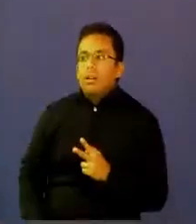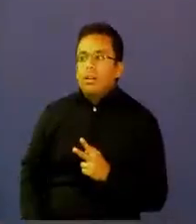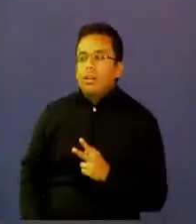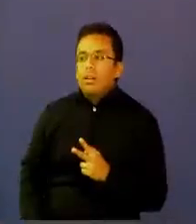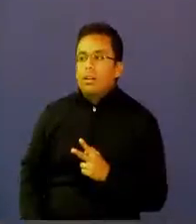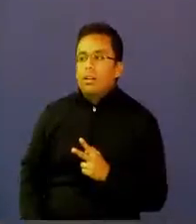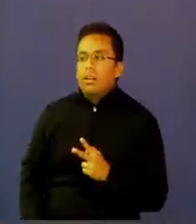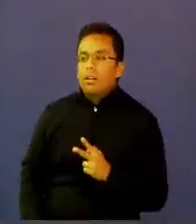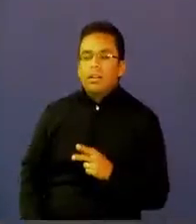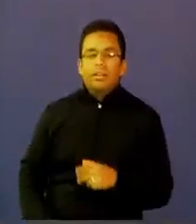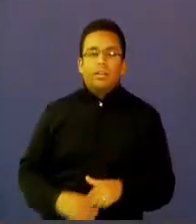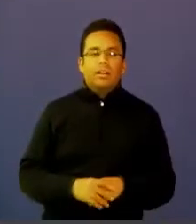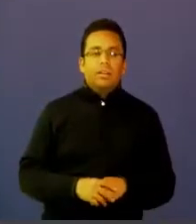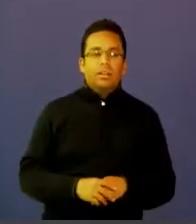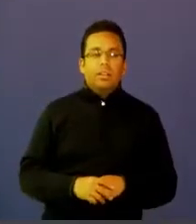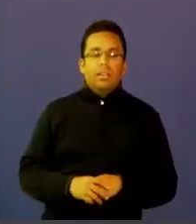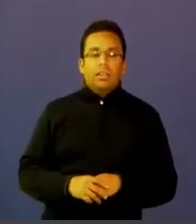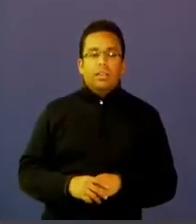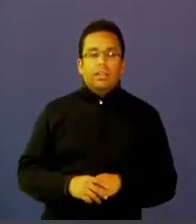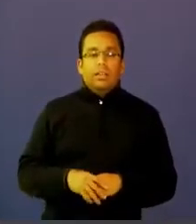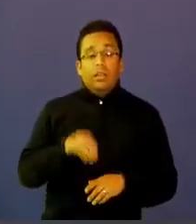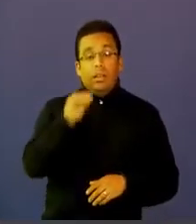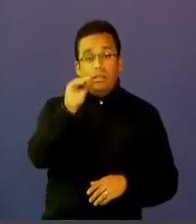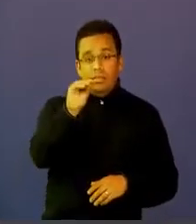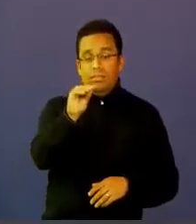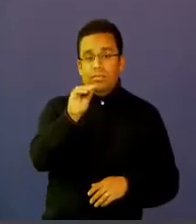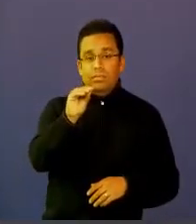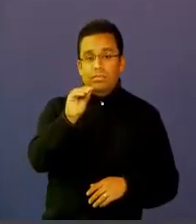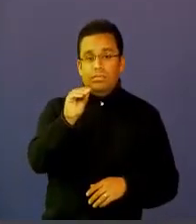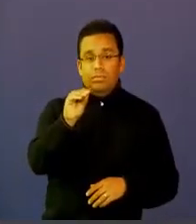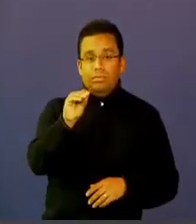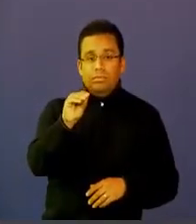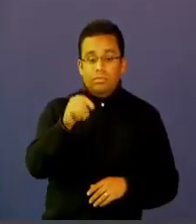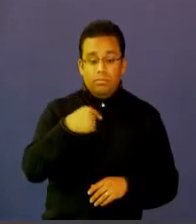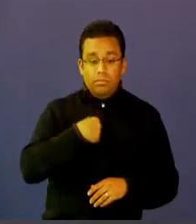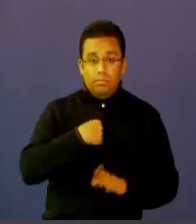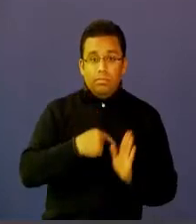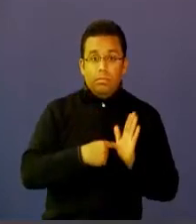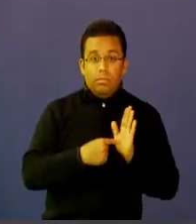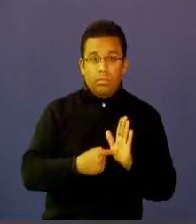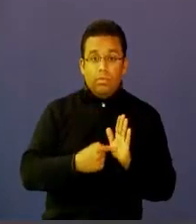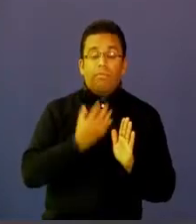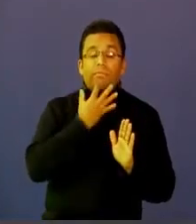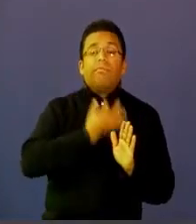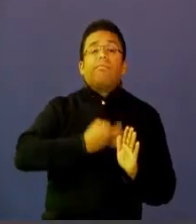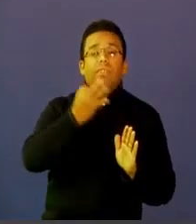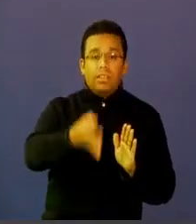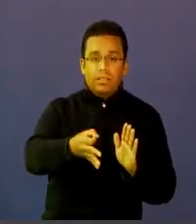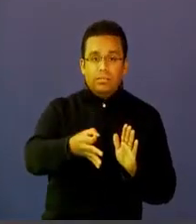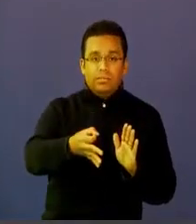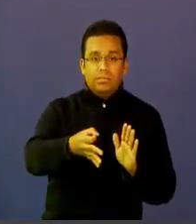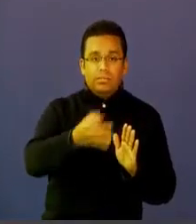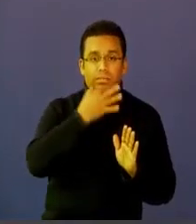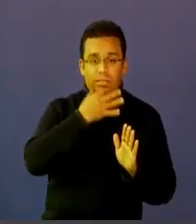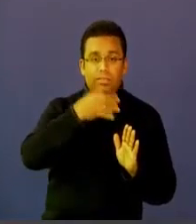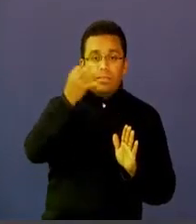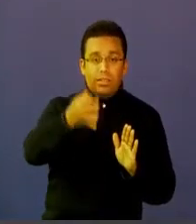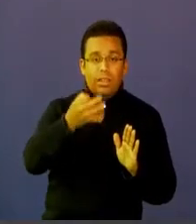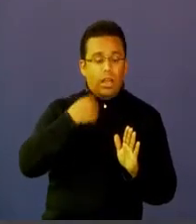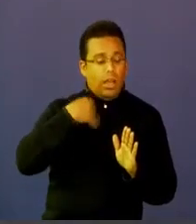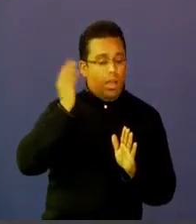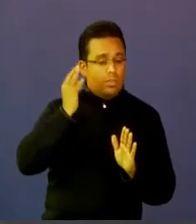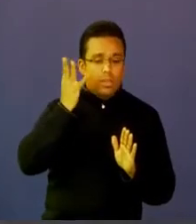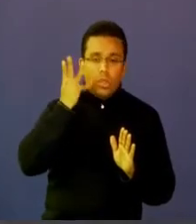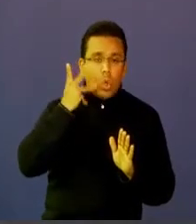esto definitivamente es una realidad de la vida cotidiana hoy en día las tecnologías de la información y las